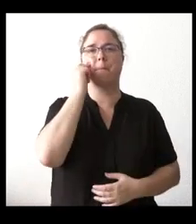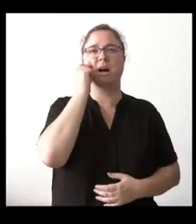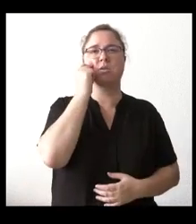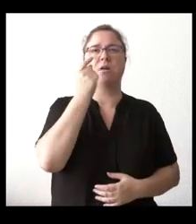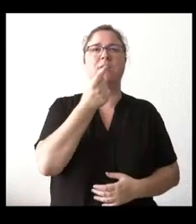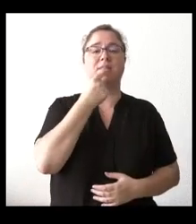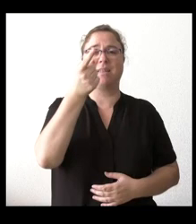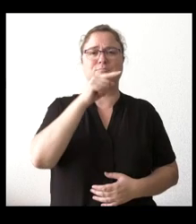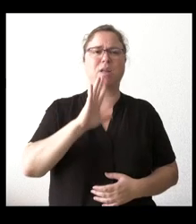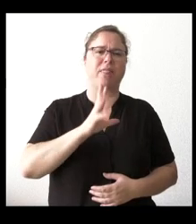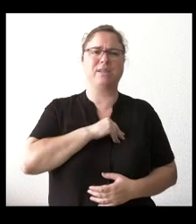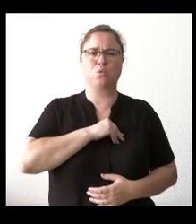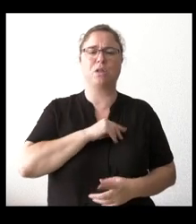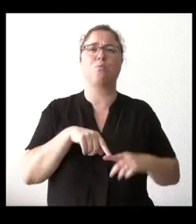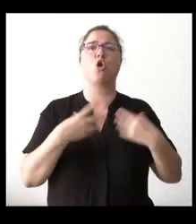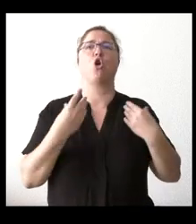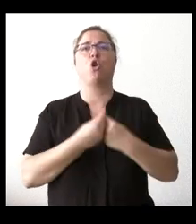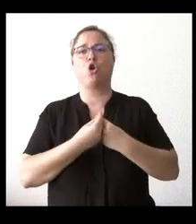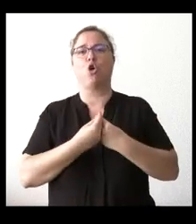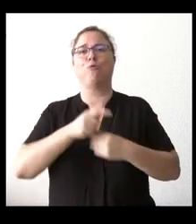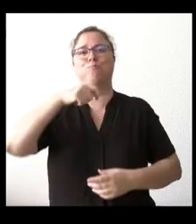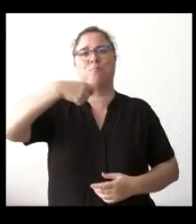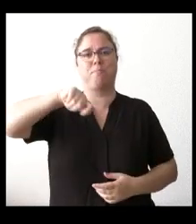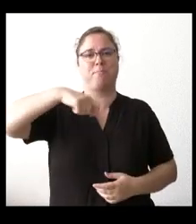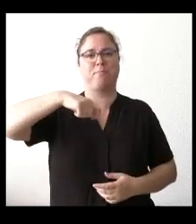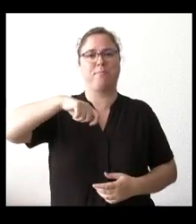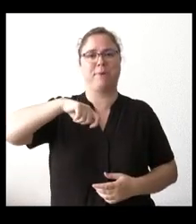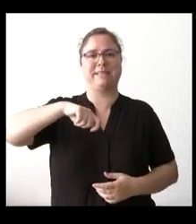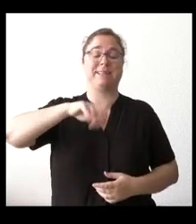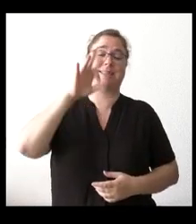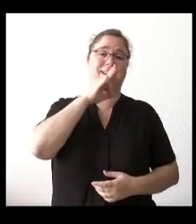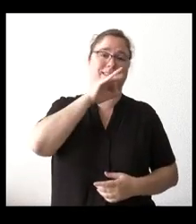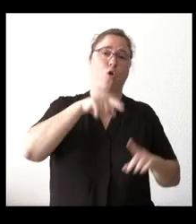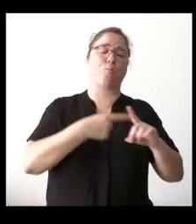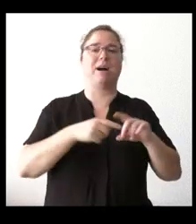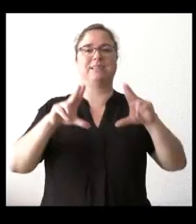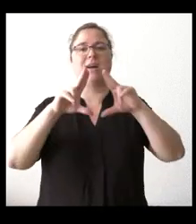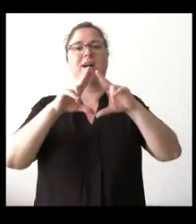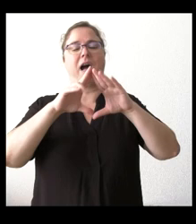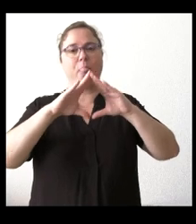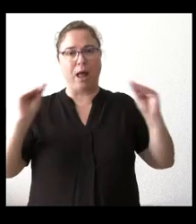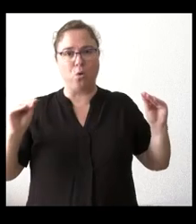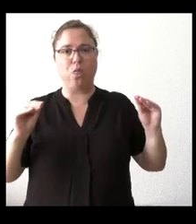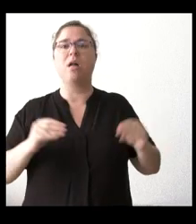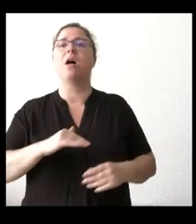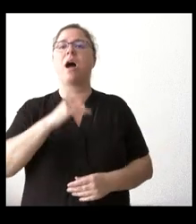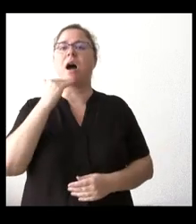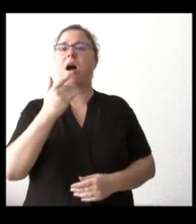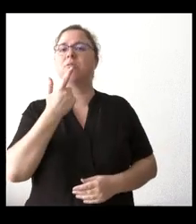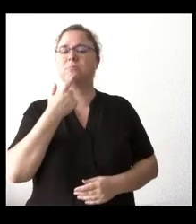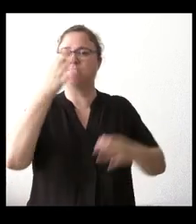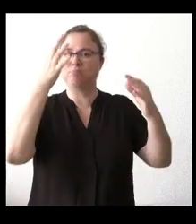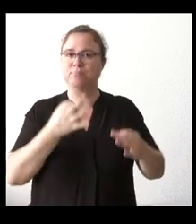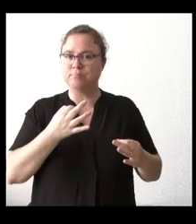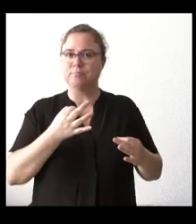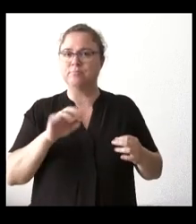disgustados porque se haya juntado con la del presidente gallego y andaluz no sé si nos podía confirmar ese extremo y no sé